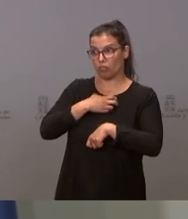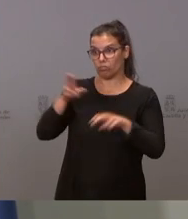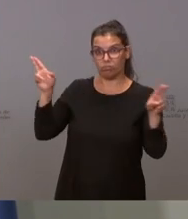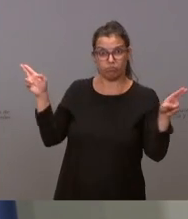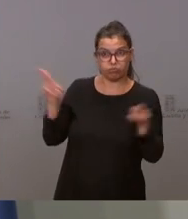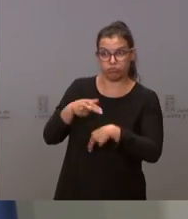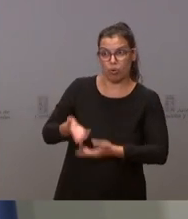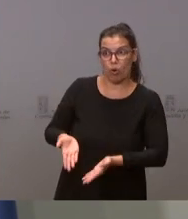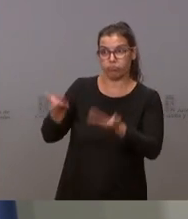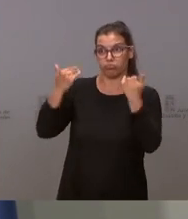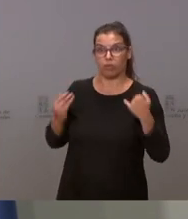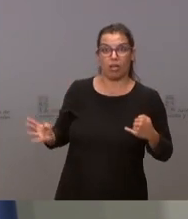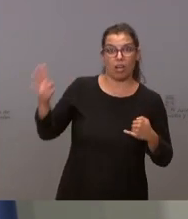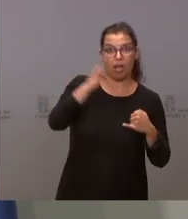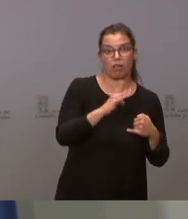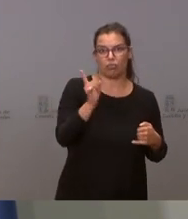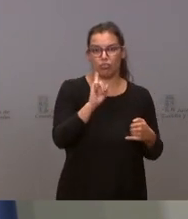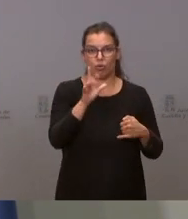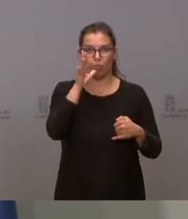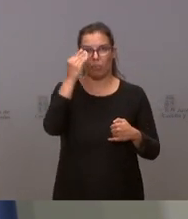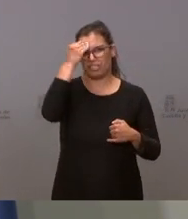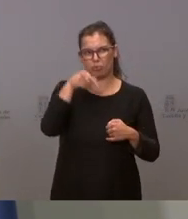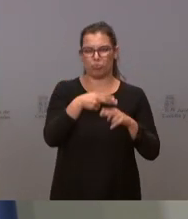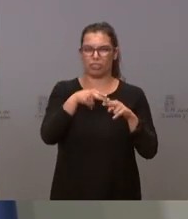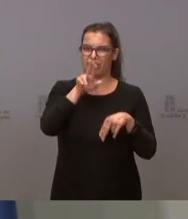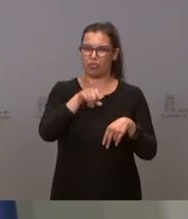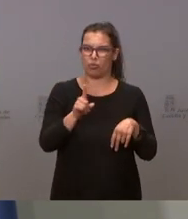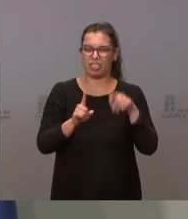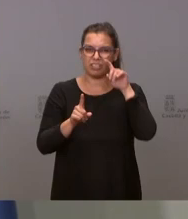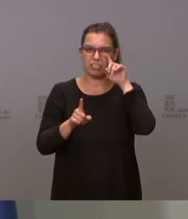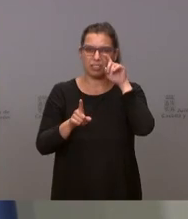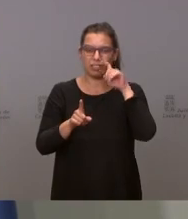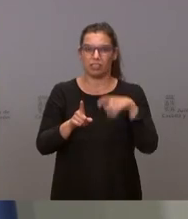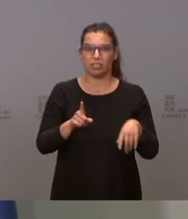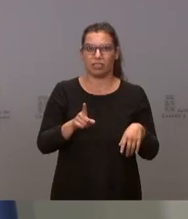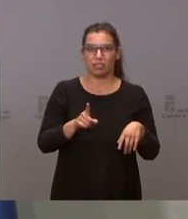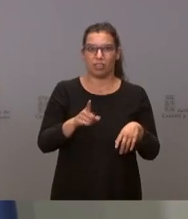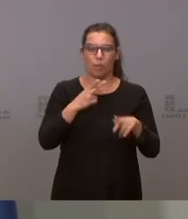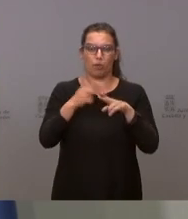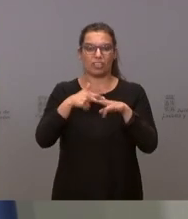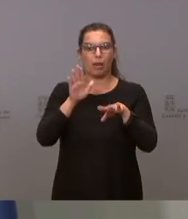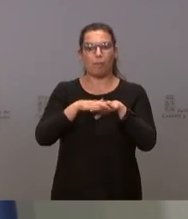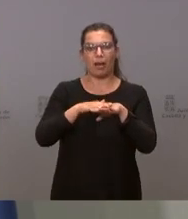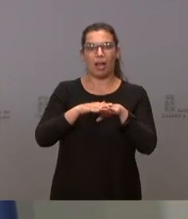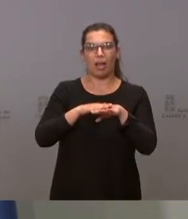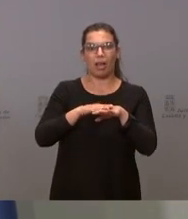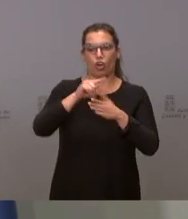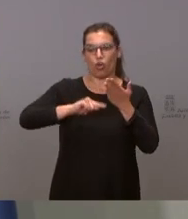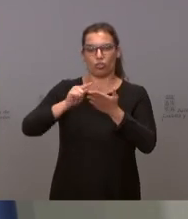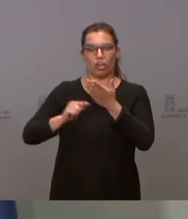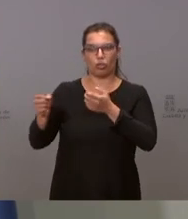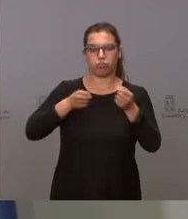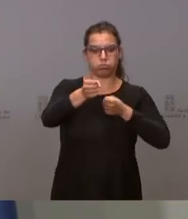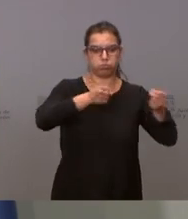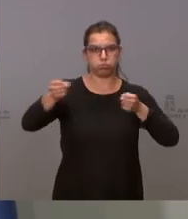ni tomamos decisiones porque no creemos que esa es la manera de hacer política. No creemos que la política es una agencia de colocación. Yo no voy a sacar a unos señores